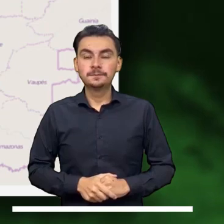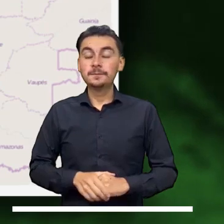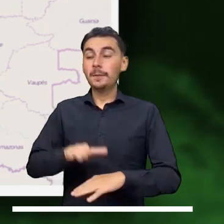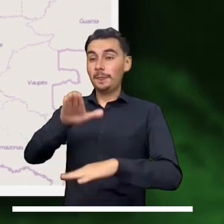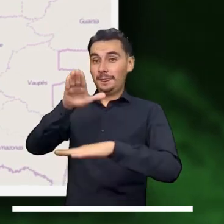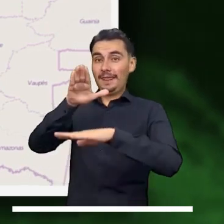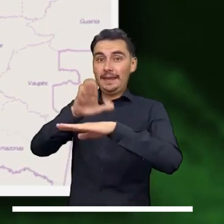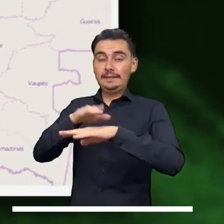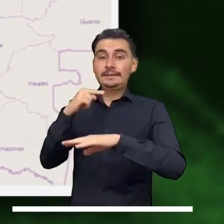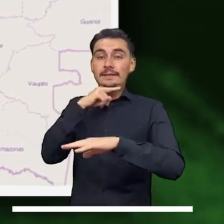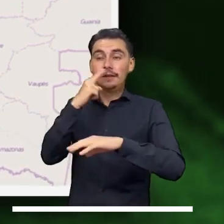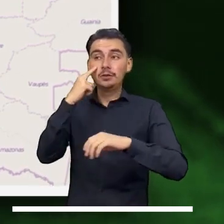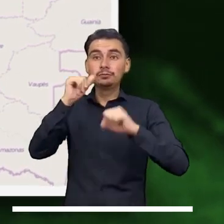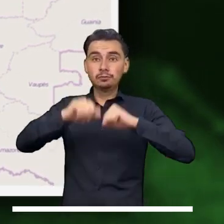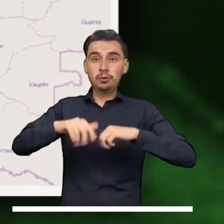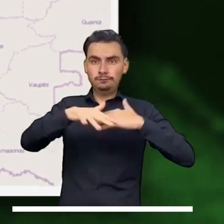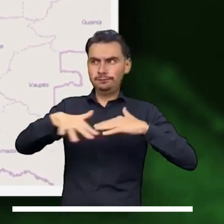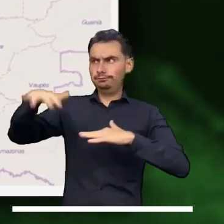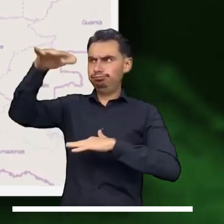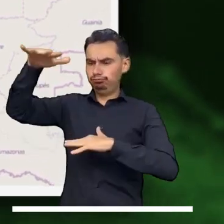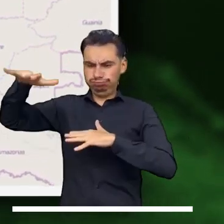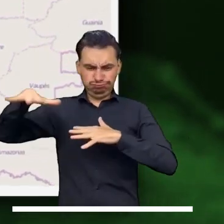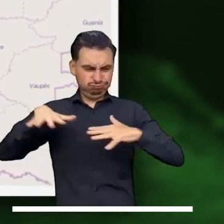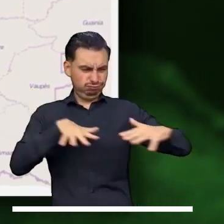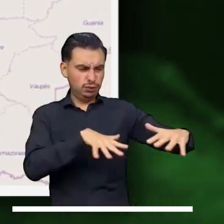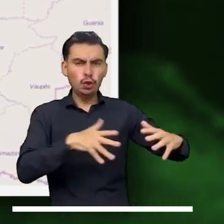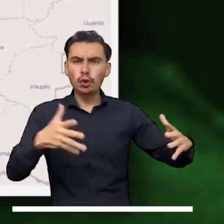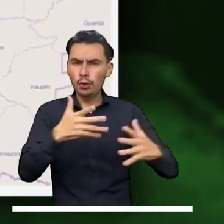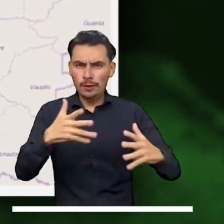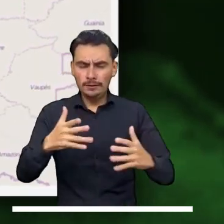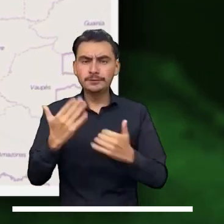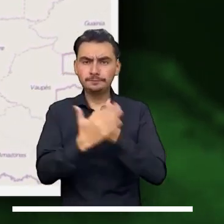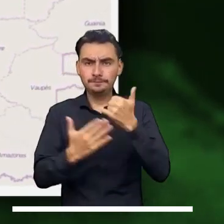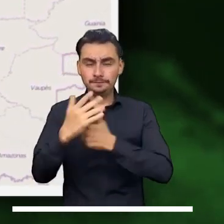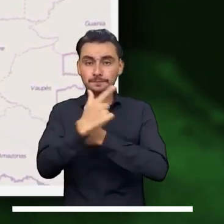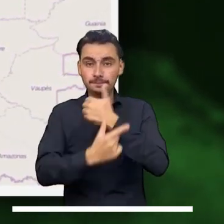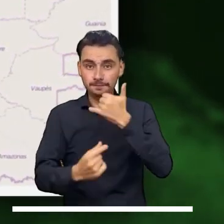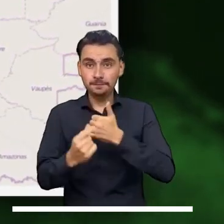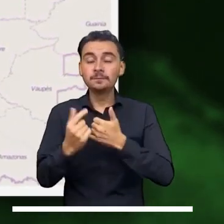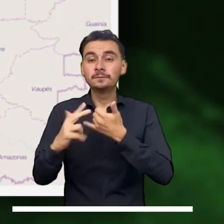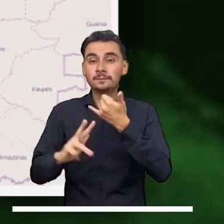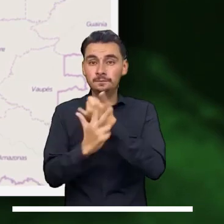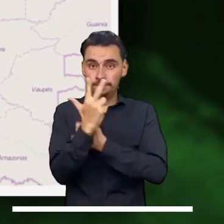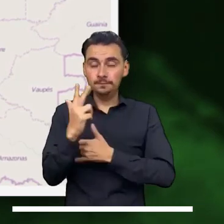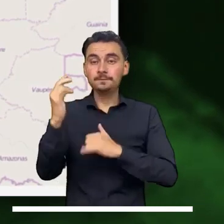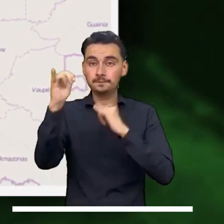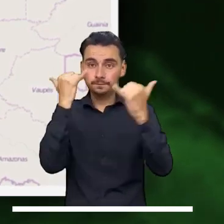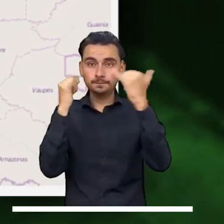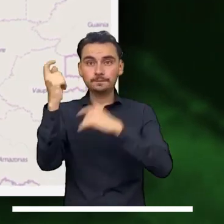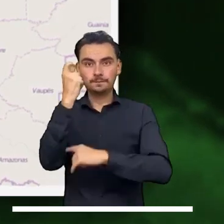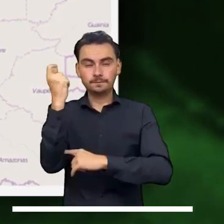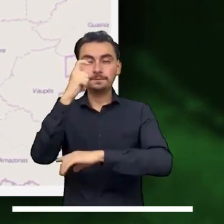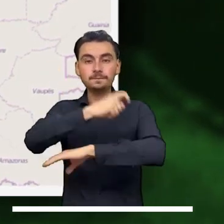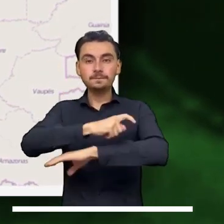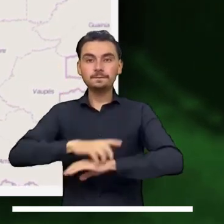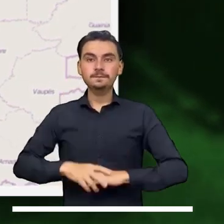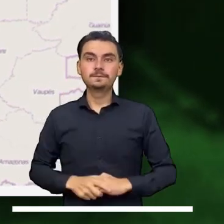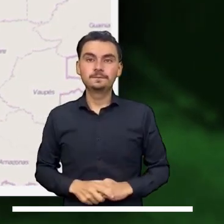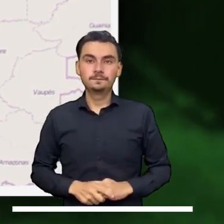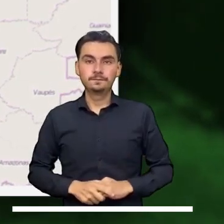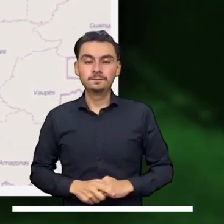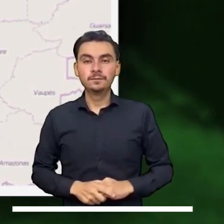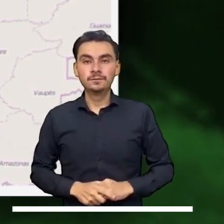Alerta roja por probabilidad de deslizamientos en sectores del Pacífico, la región Andina, Casanare, Meta y Putumayo.